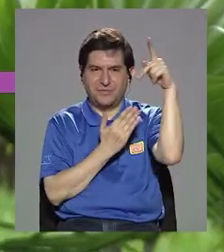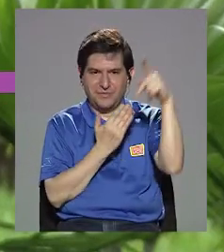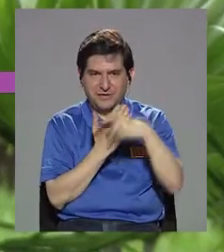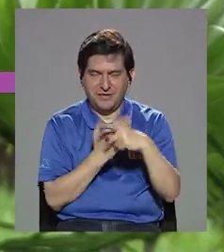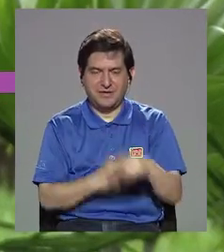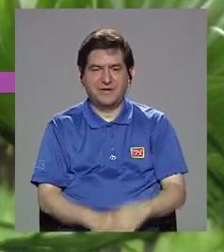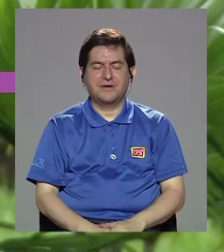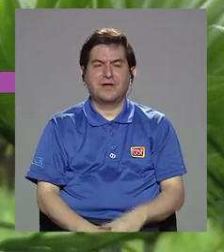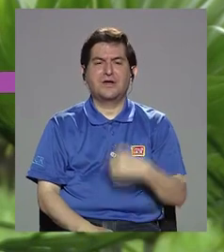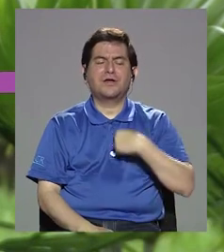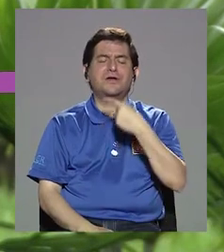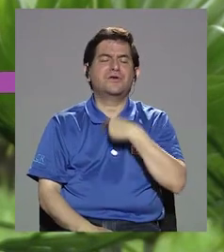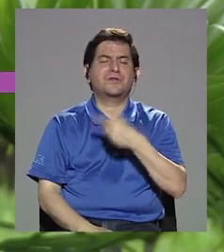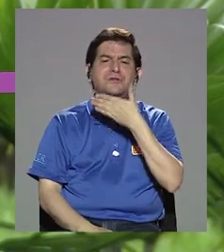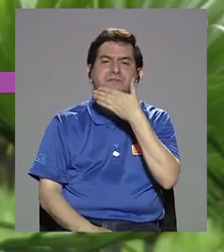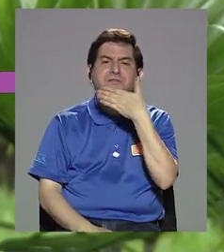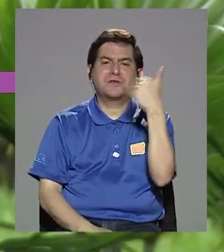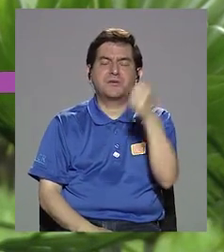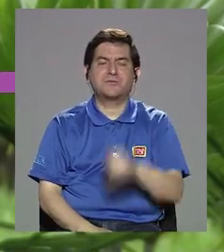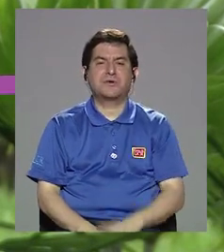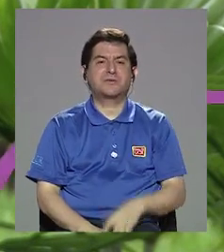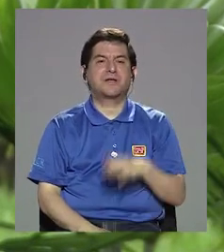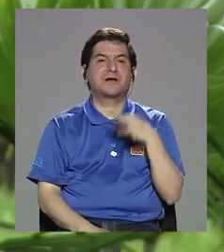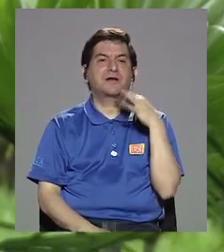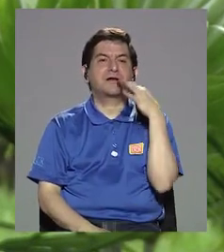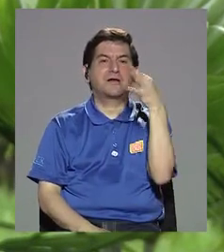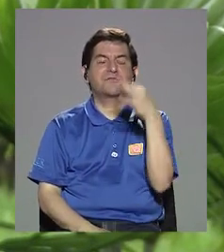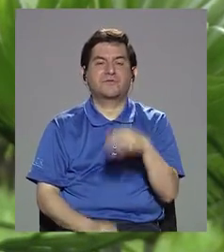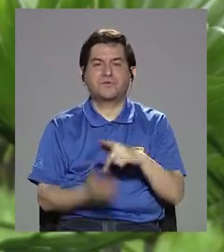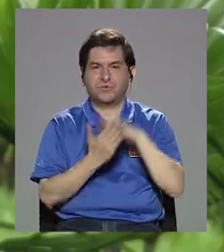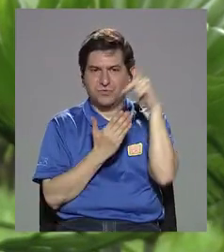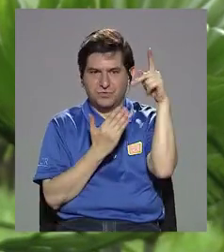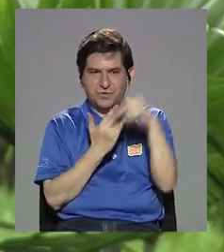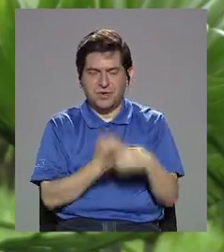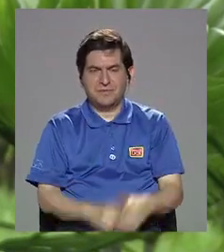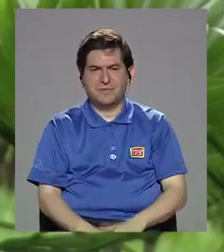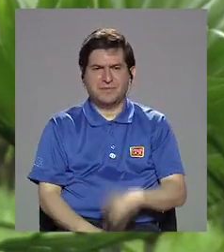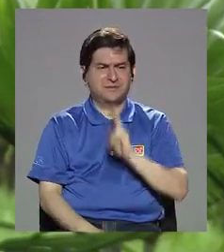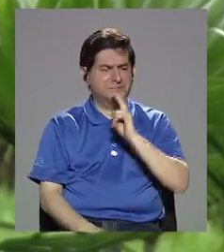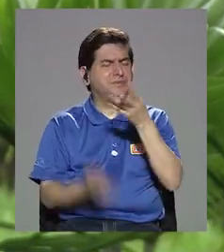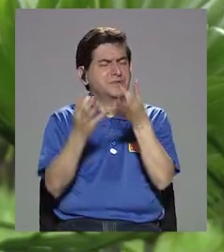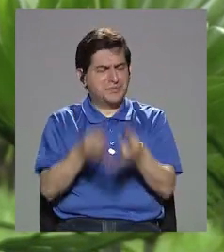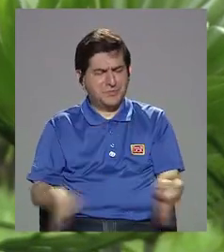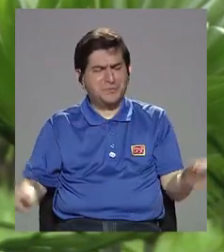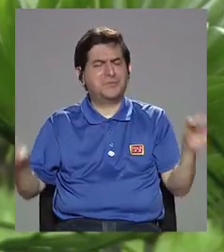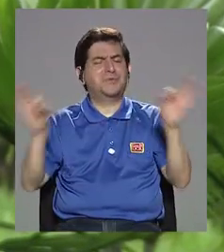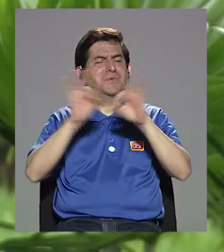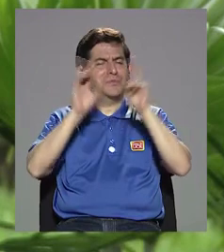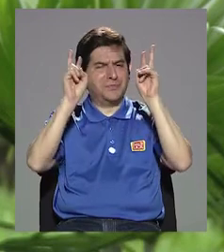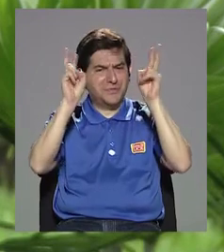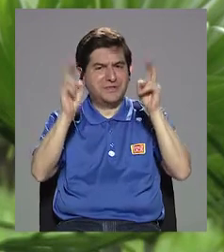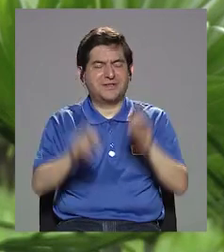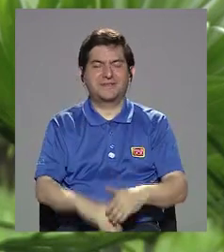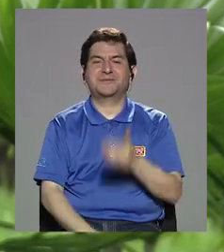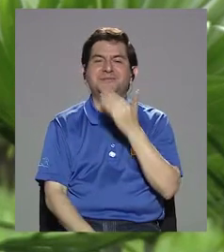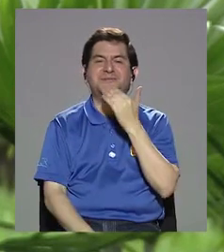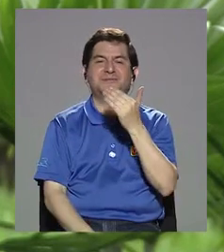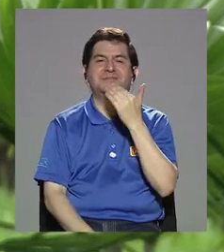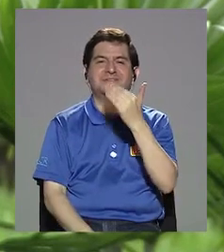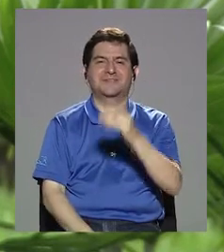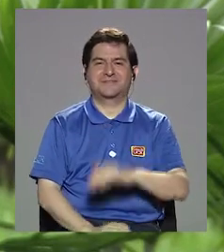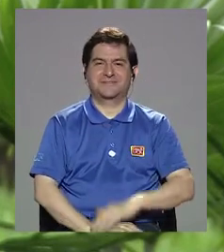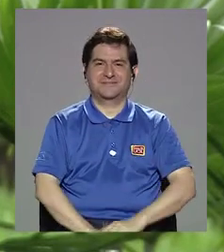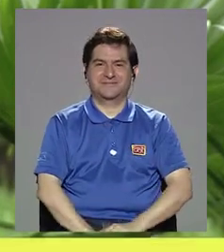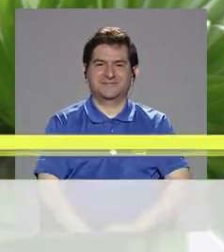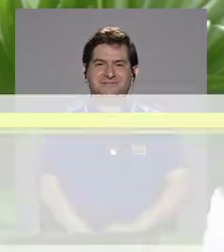programa y les deseo lo mejor en futuros programas. Es definitivamente importantísimo este tema. Muchísimas gracias.